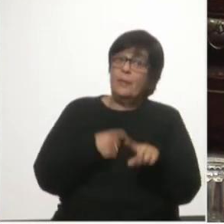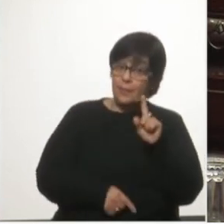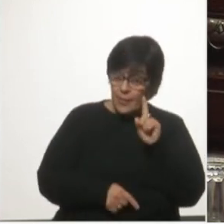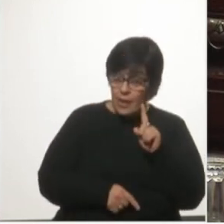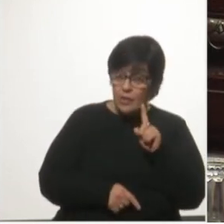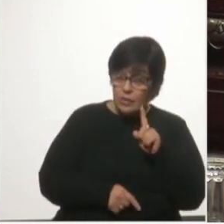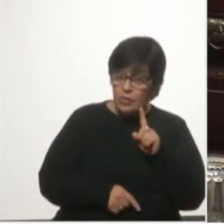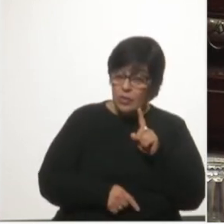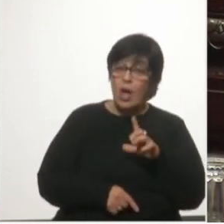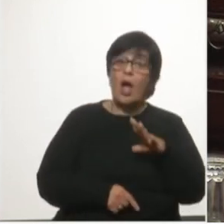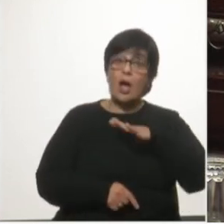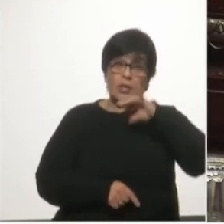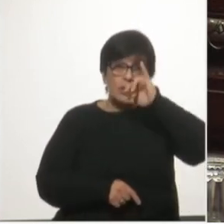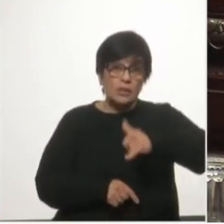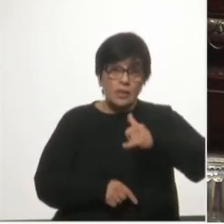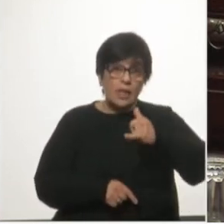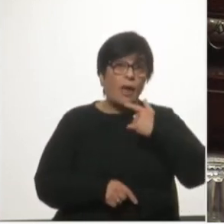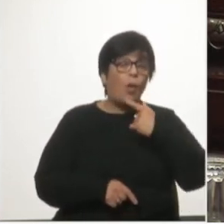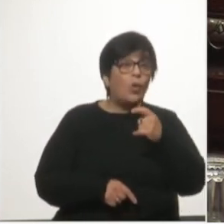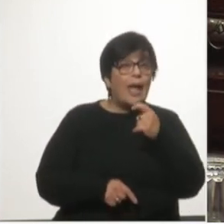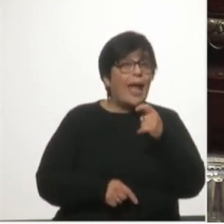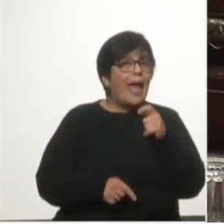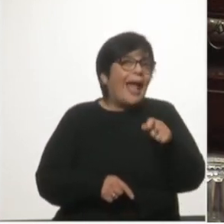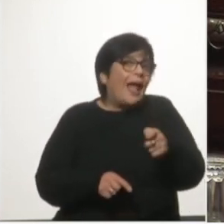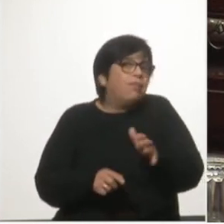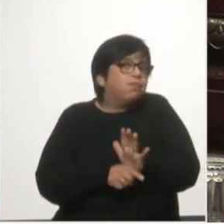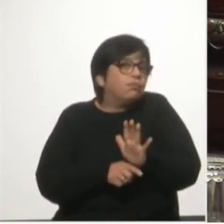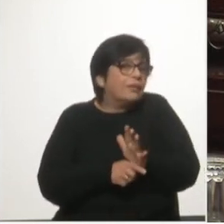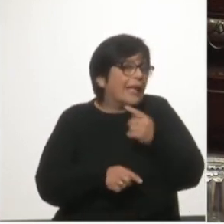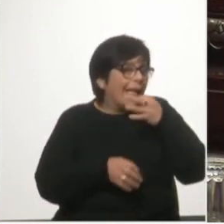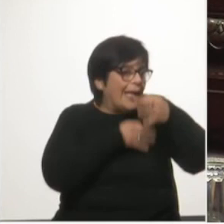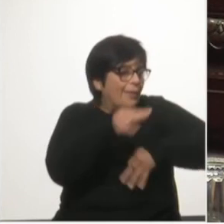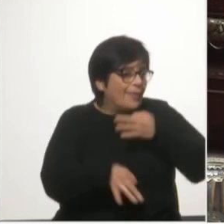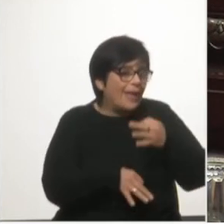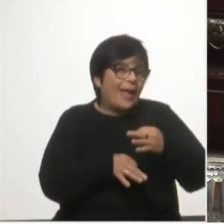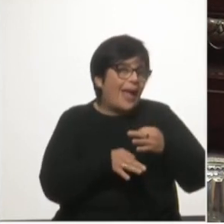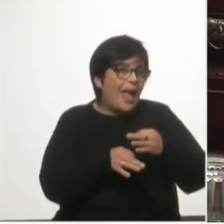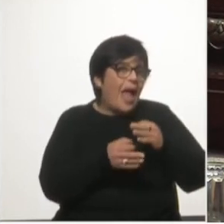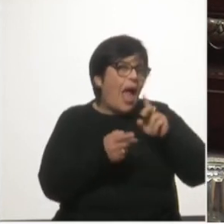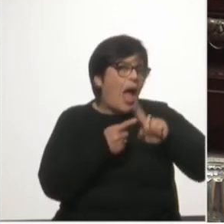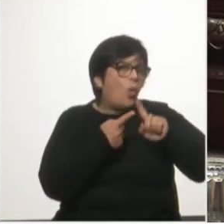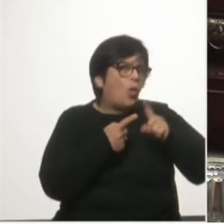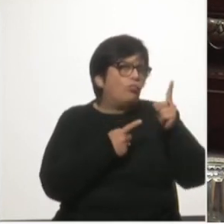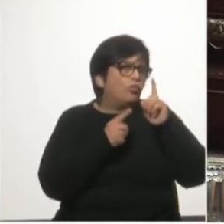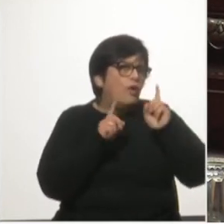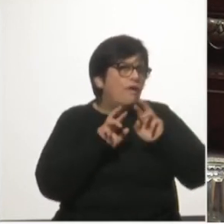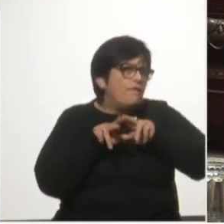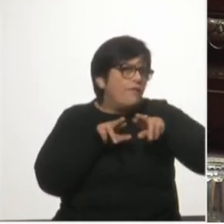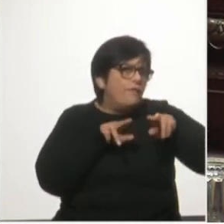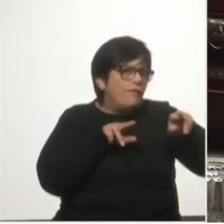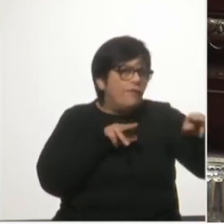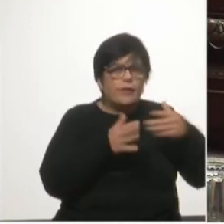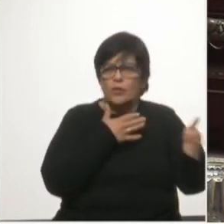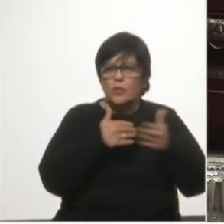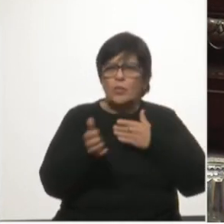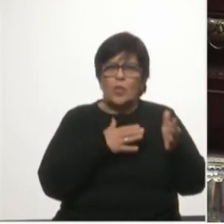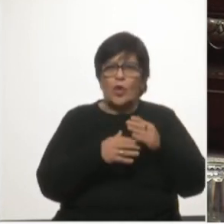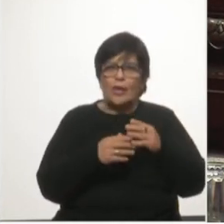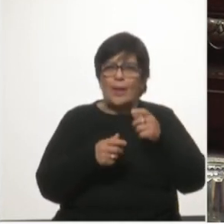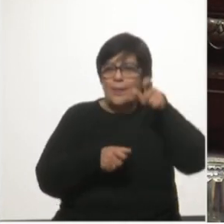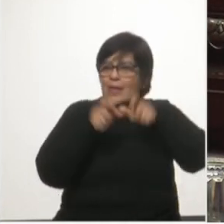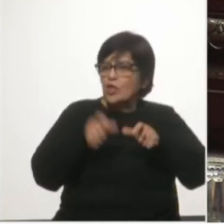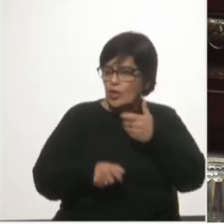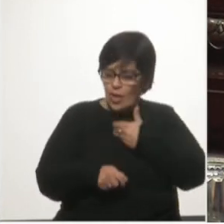hay una cláusula que le asegura a Catón Nací que el acuerdo se mantiene en todos sus términos ante cambios en los accionistas.